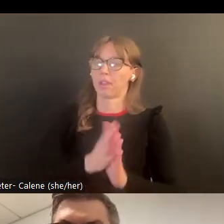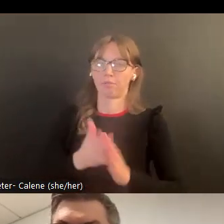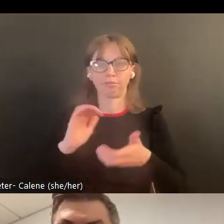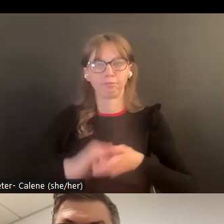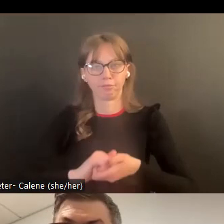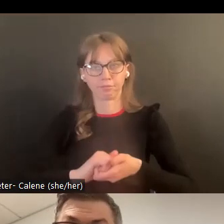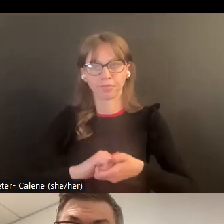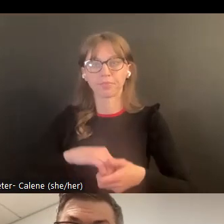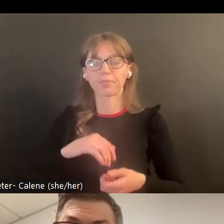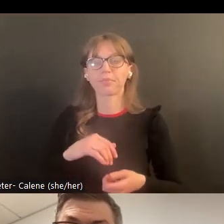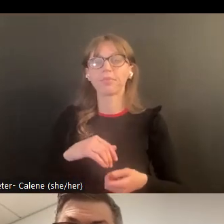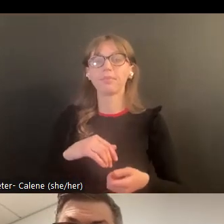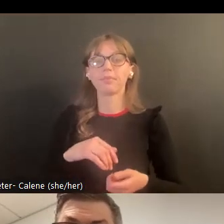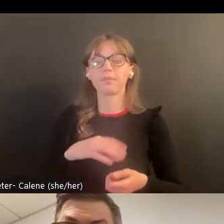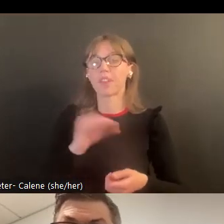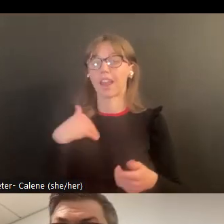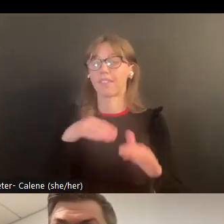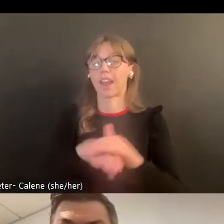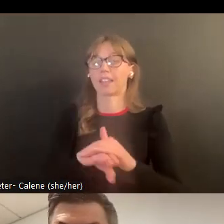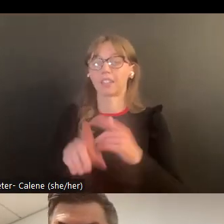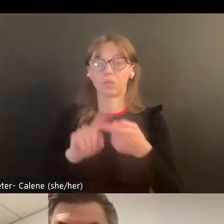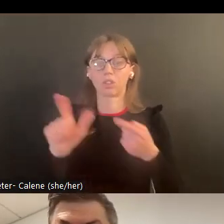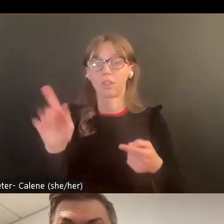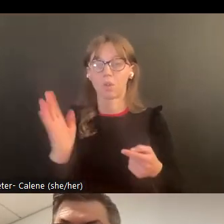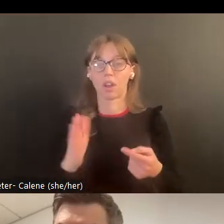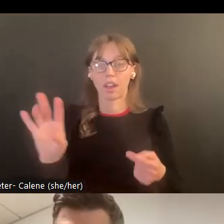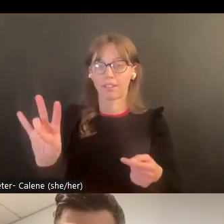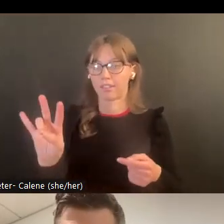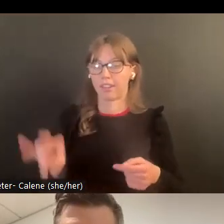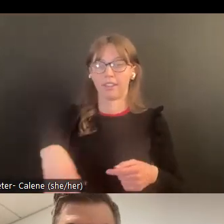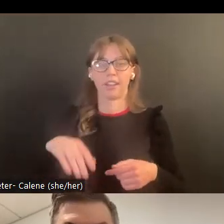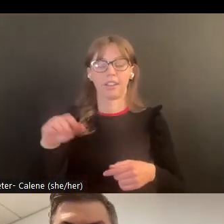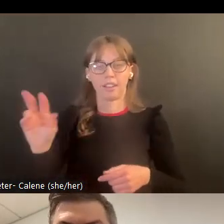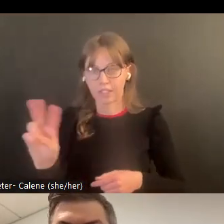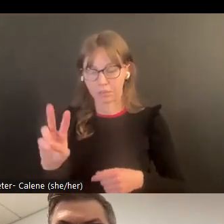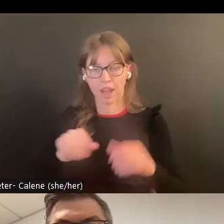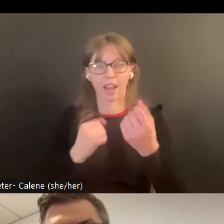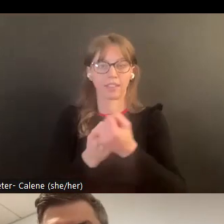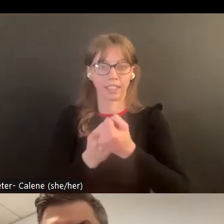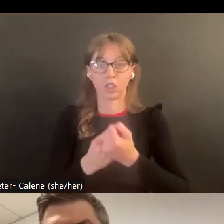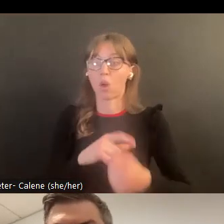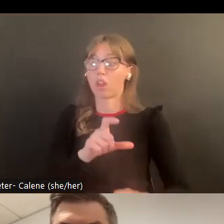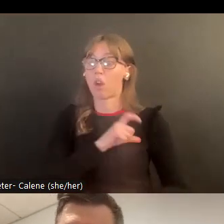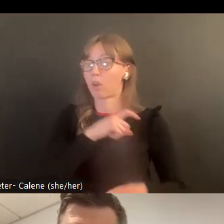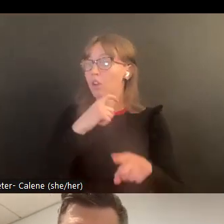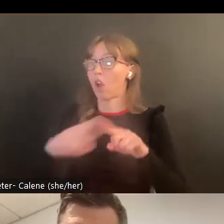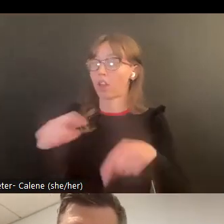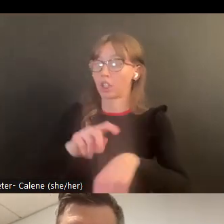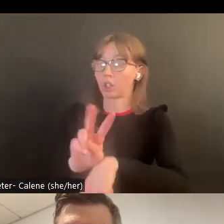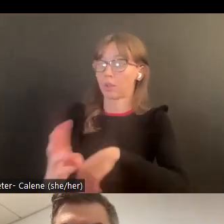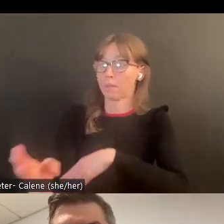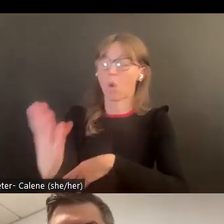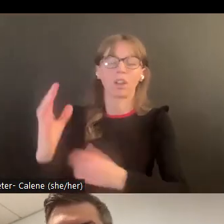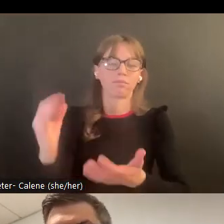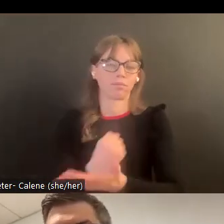para ser socios en esto y tener acceso de 24 horas para abogación de la víctima entonces si un oficial de la